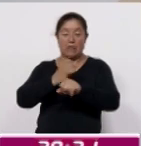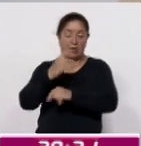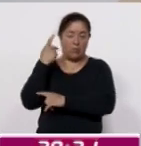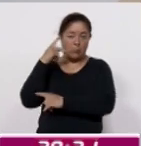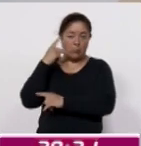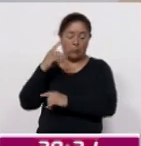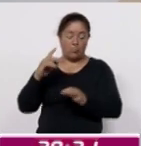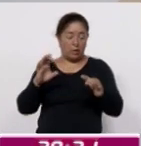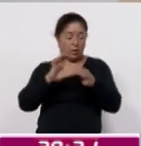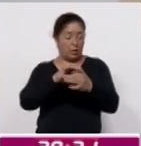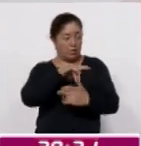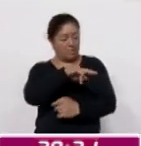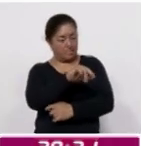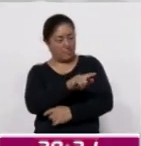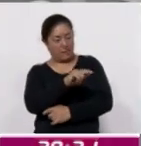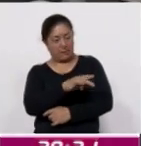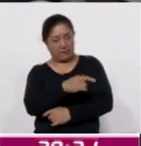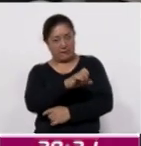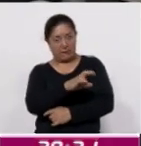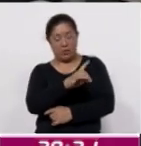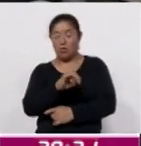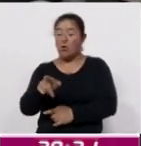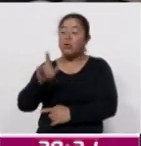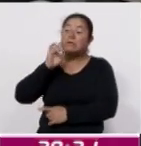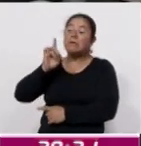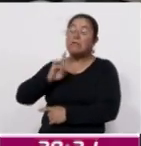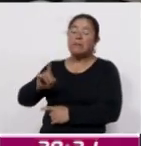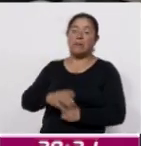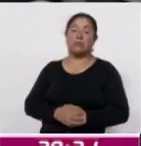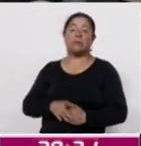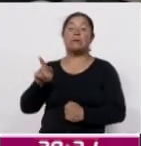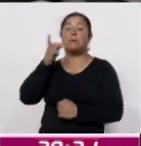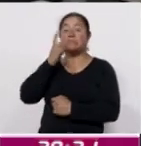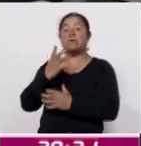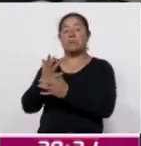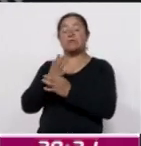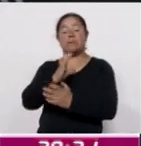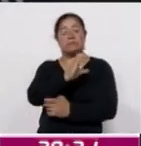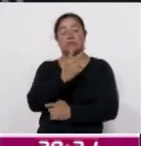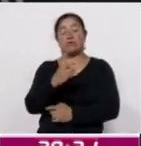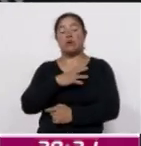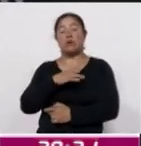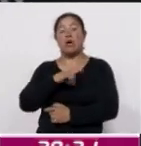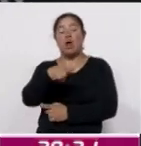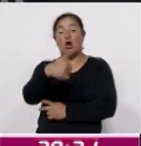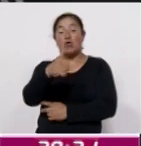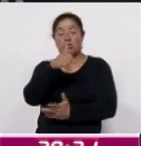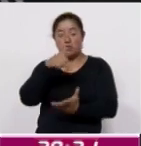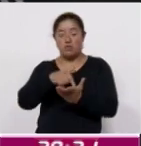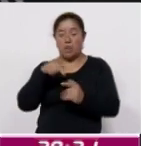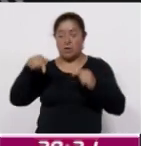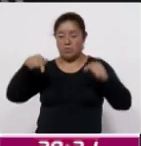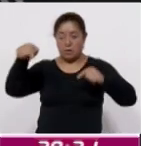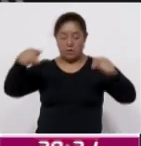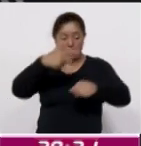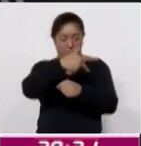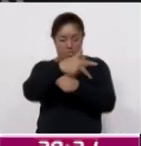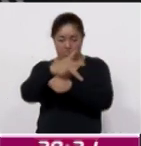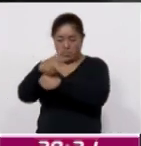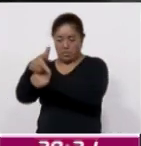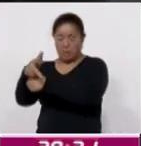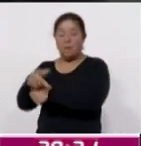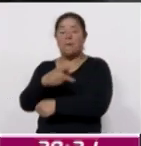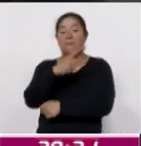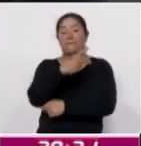hacia Banquí, hacia Zacateco. Hernández Pulido detalló que el C2 cuenta con 11 puntos de monitoreo que incluyen cámaras